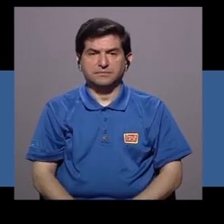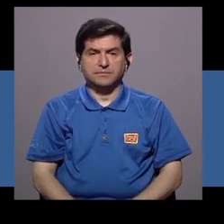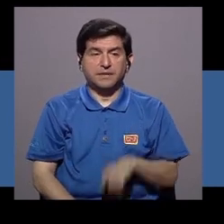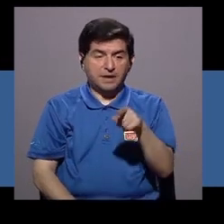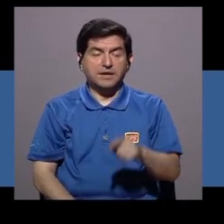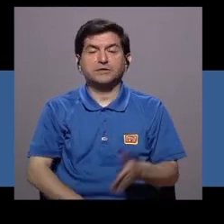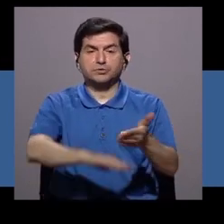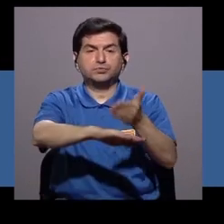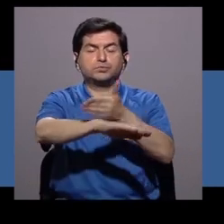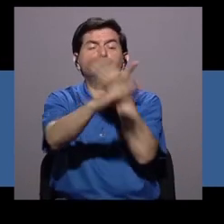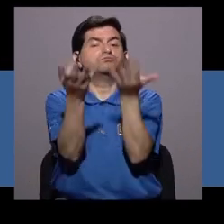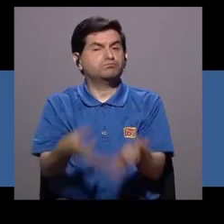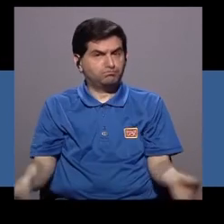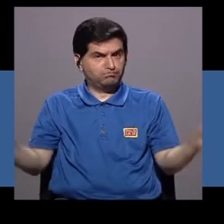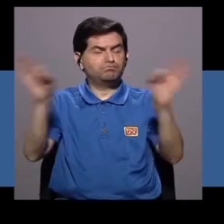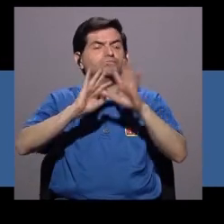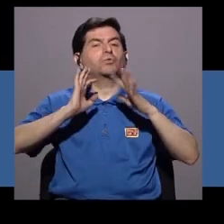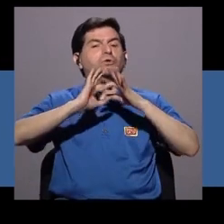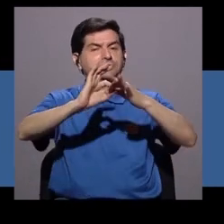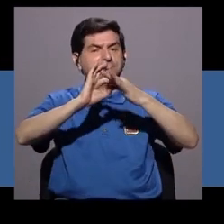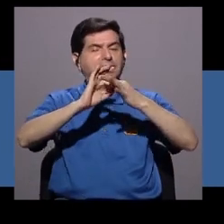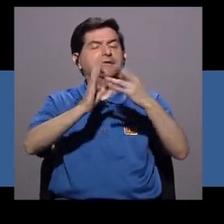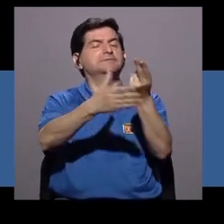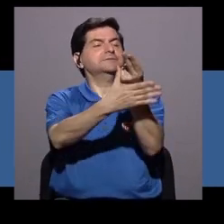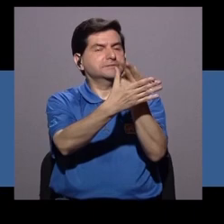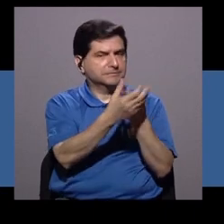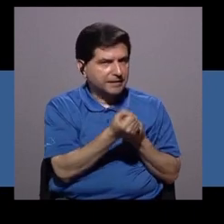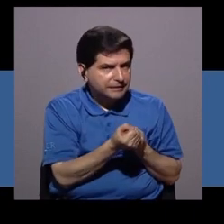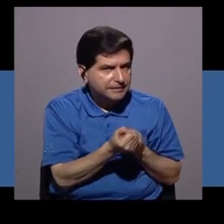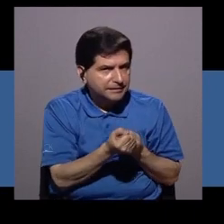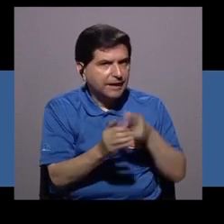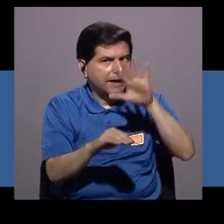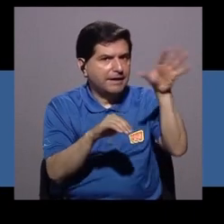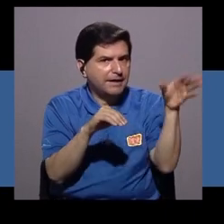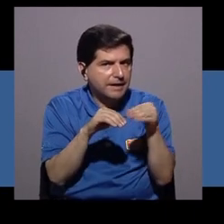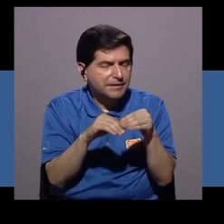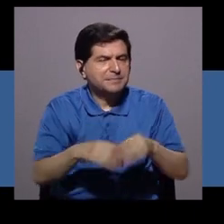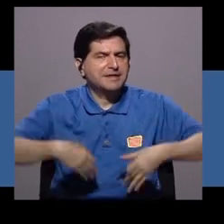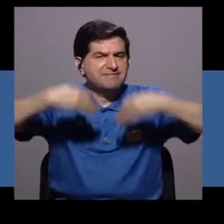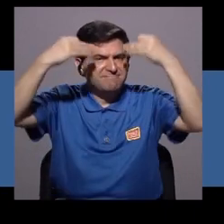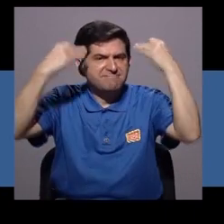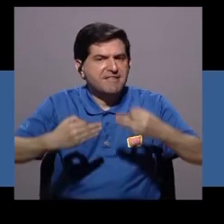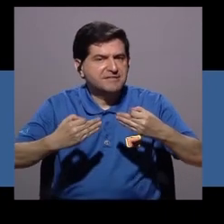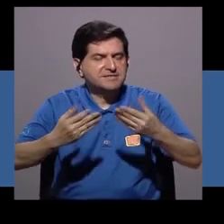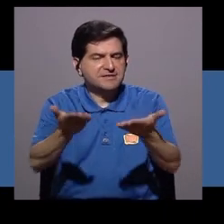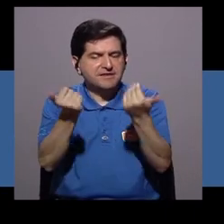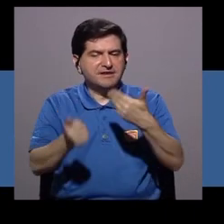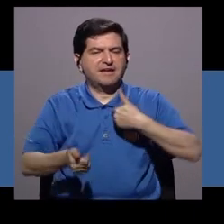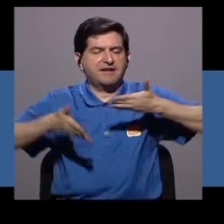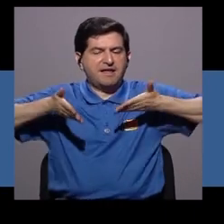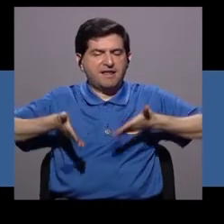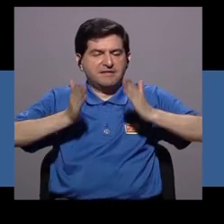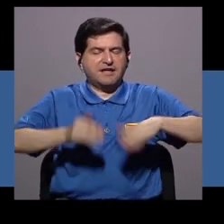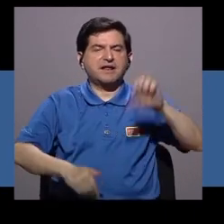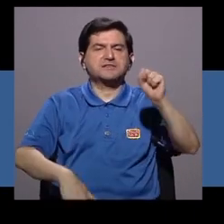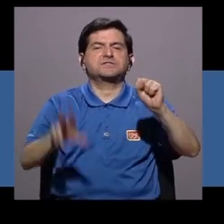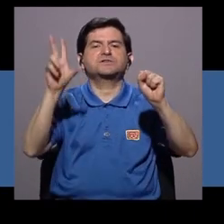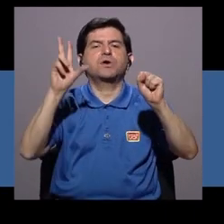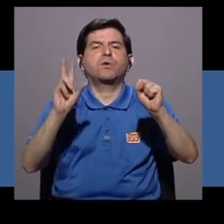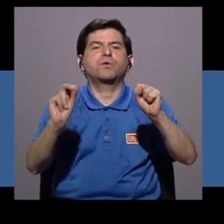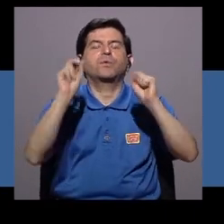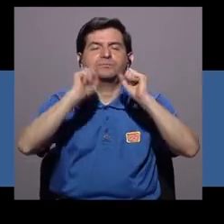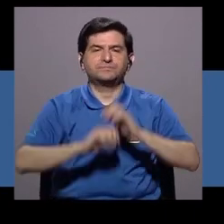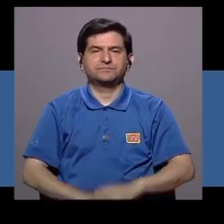y eso mejora considerablemente la relación de la pareja, además de que podemos decidir cuándo queremos tener hijos,